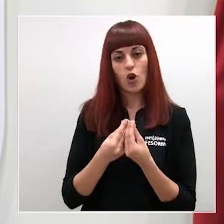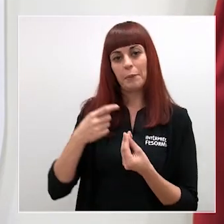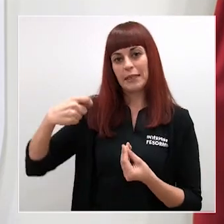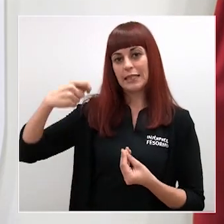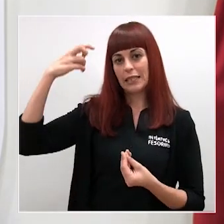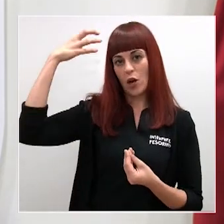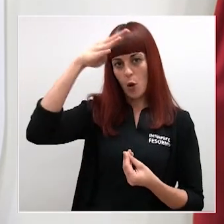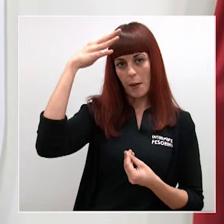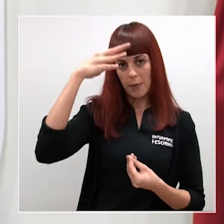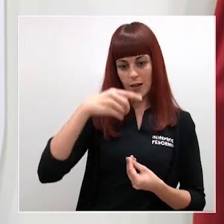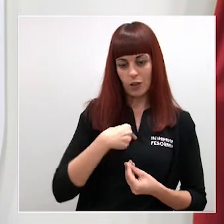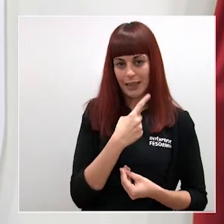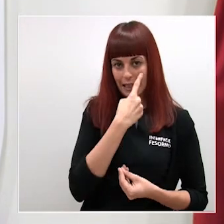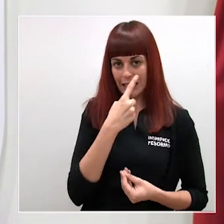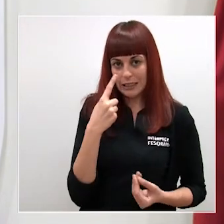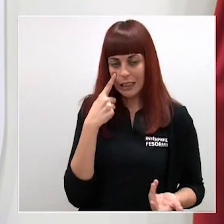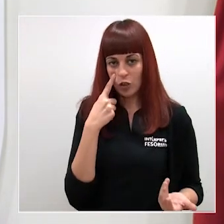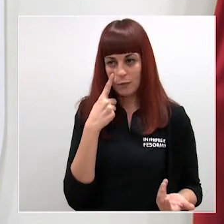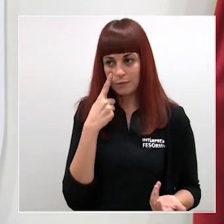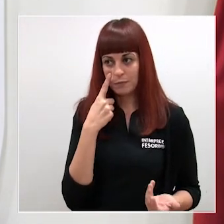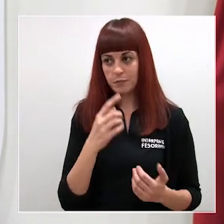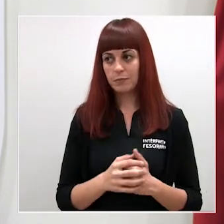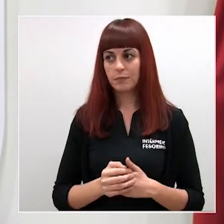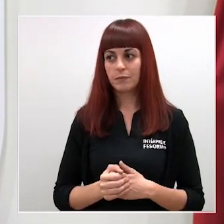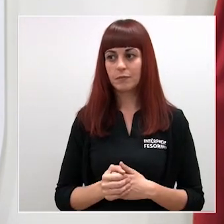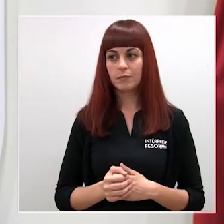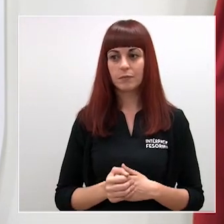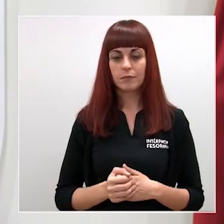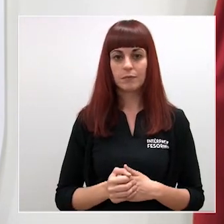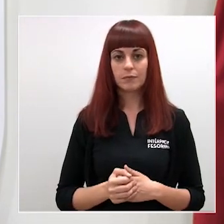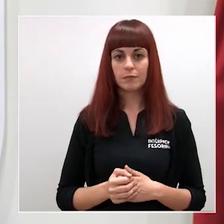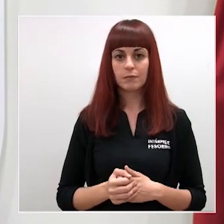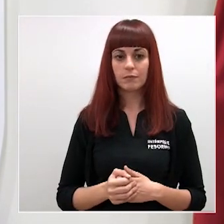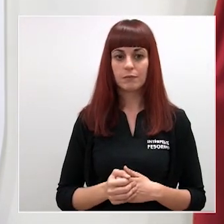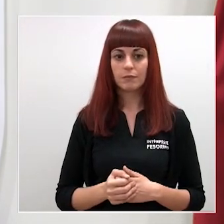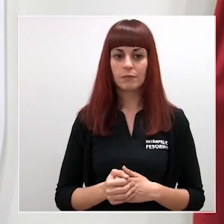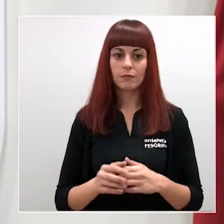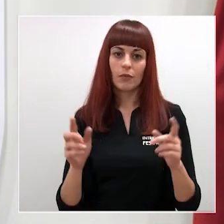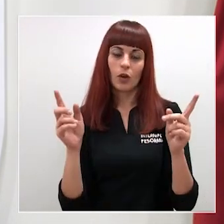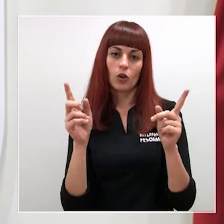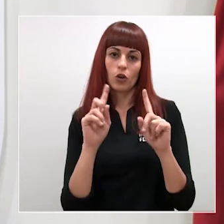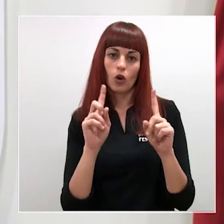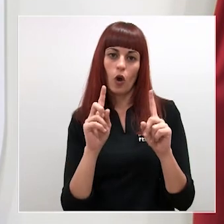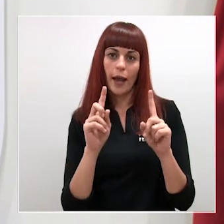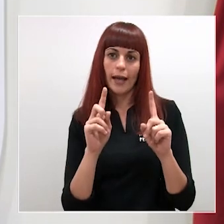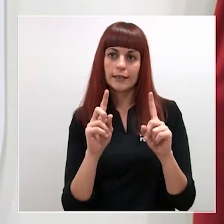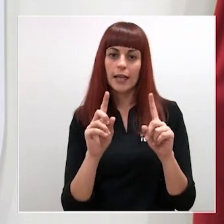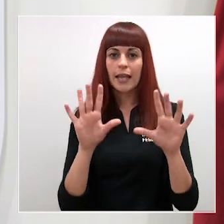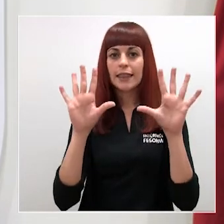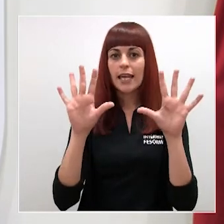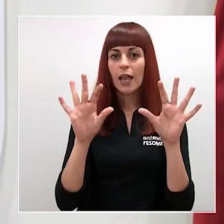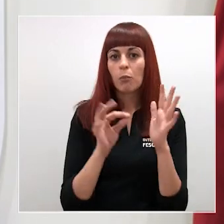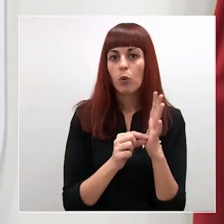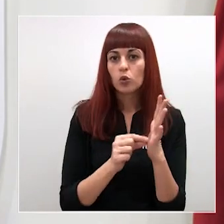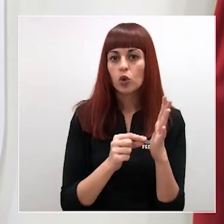Miras y bueno niego la mayor no se trata en ningún caso el escollo estuvo en los 10 puntos que